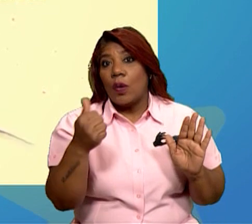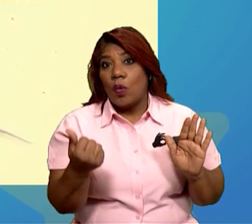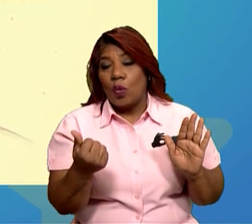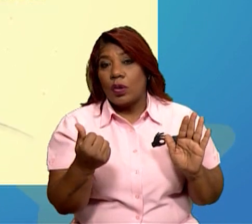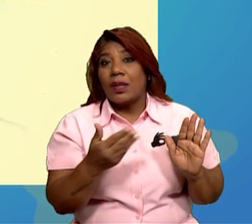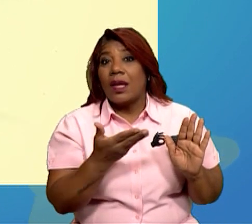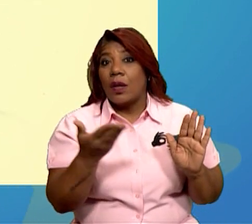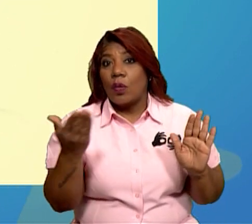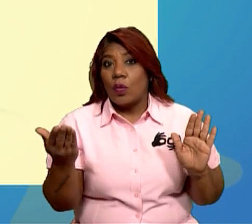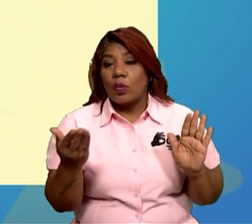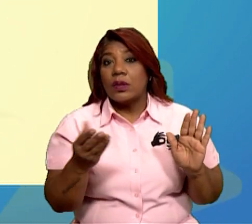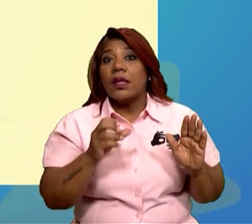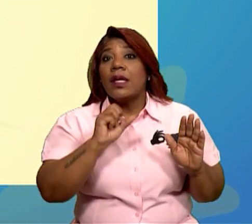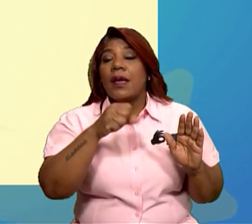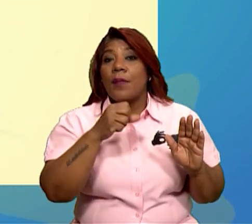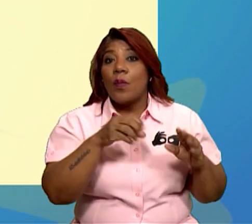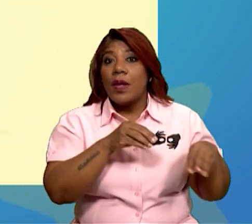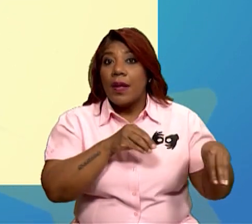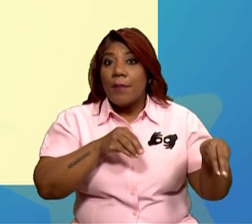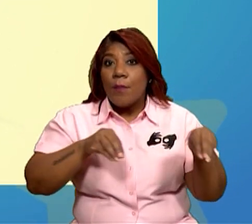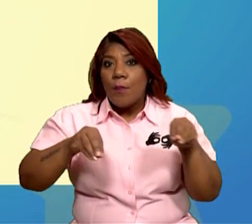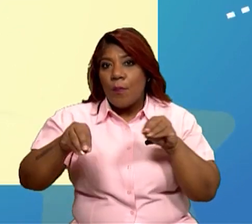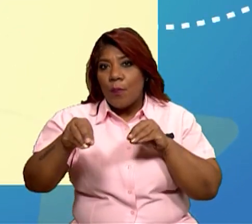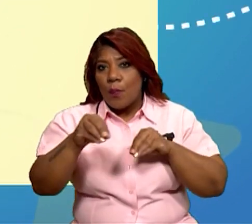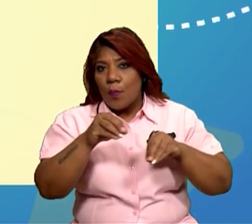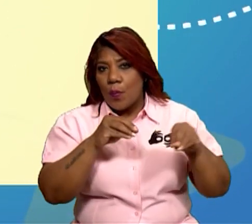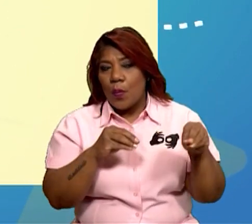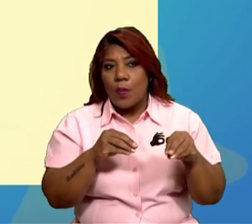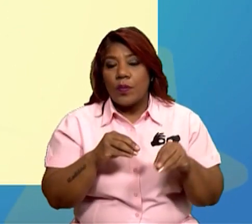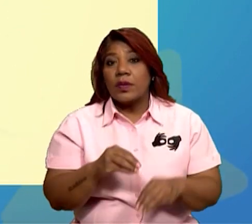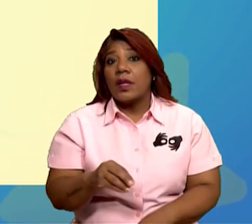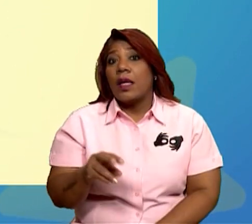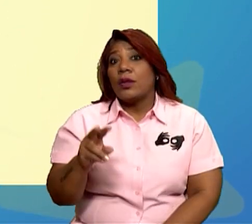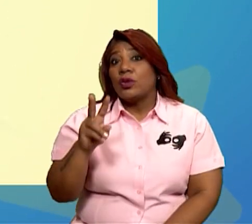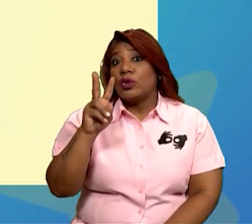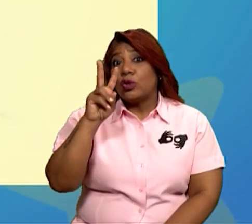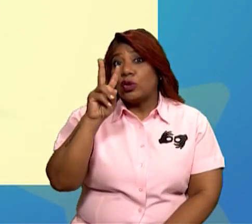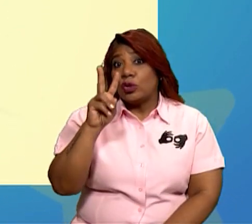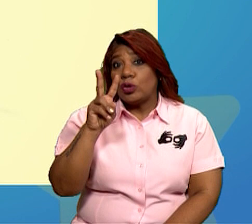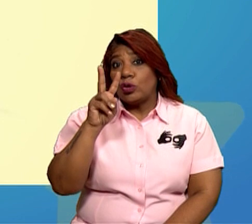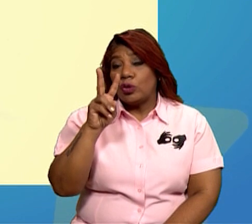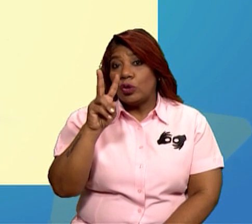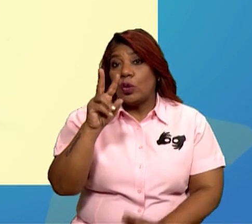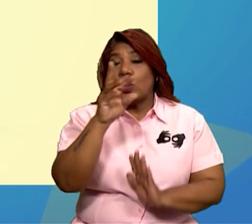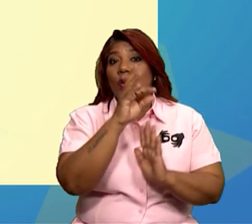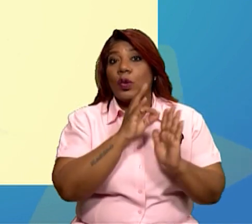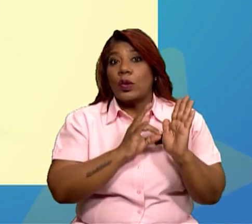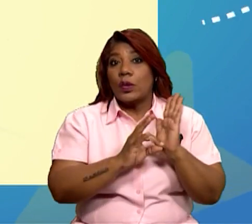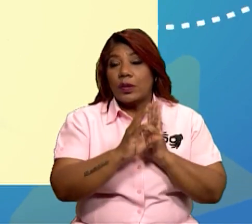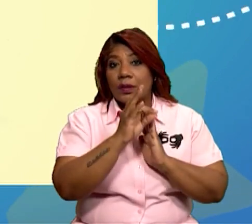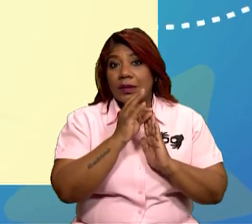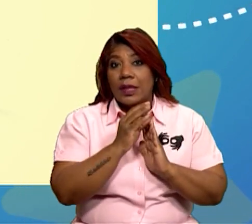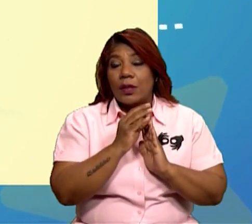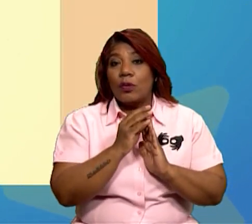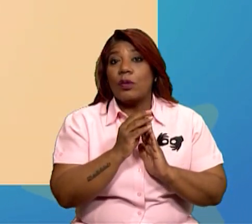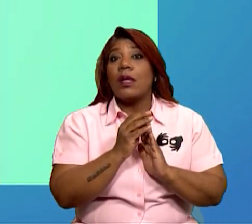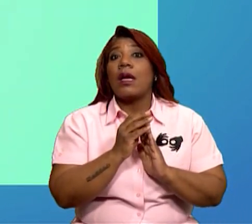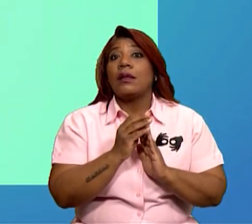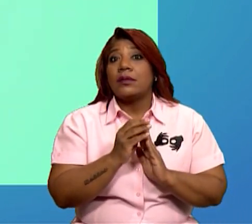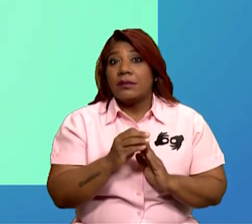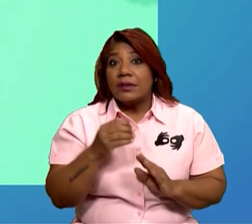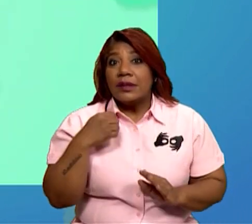célula moverse. ¡Guau! ¿Así que solo dos tipos de células componen toda esta variedad de seres